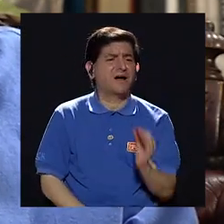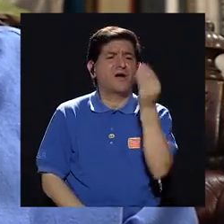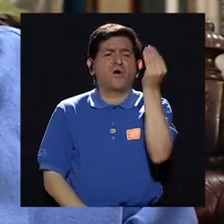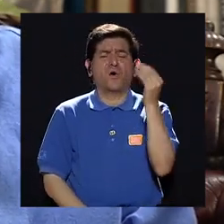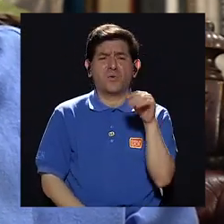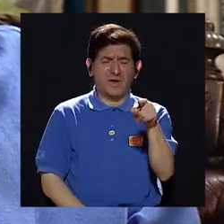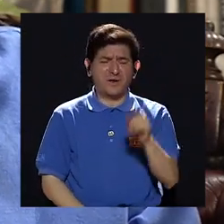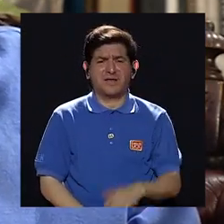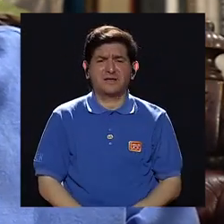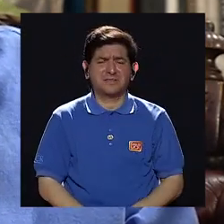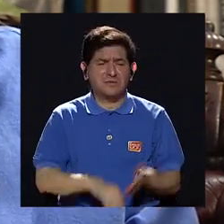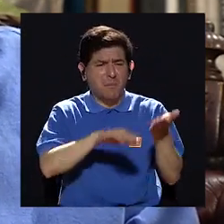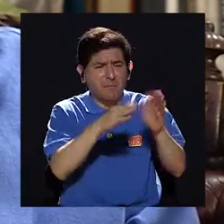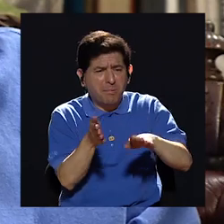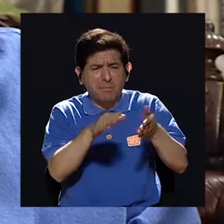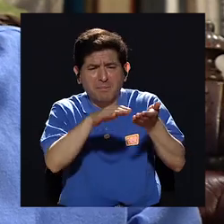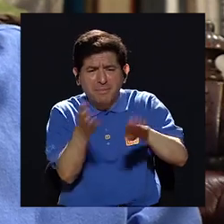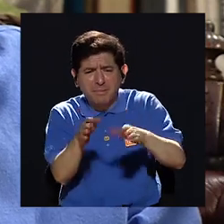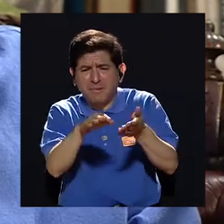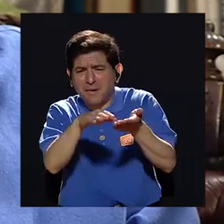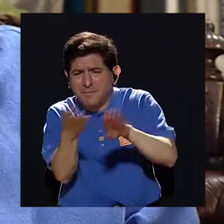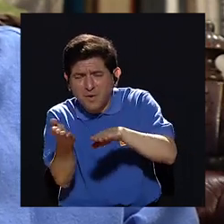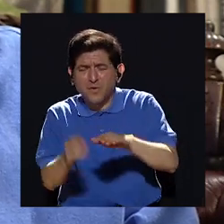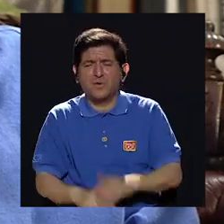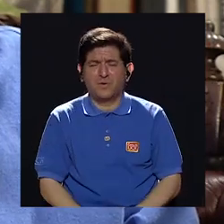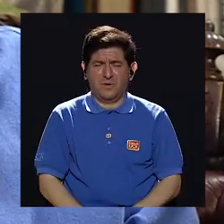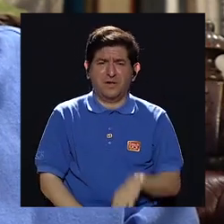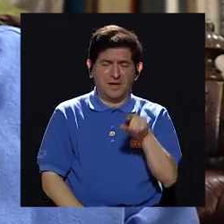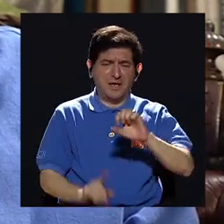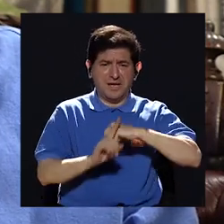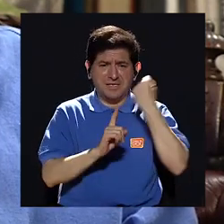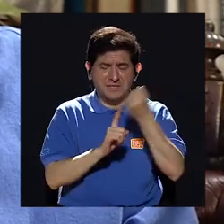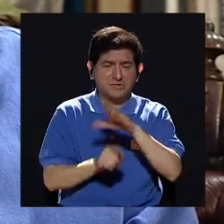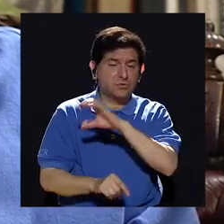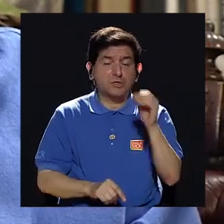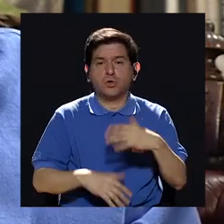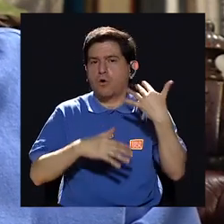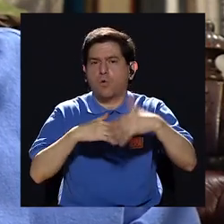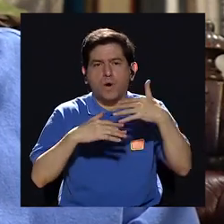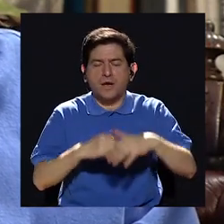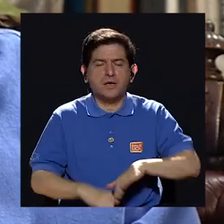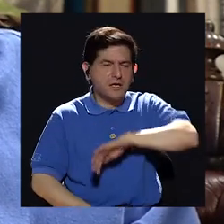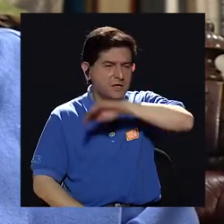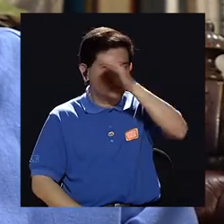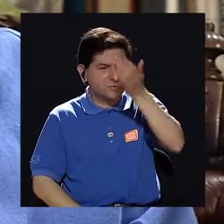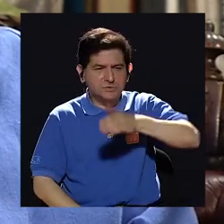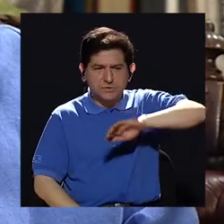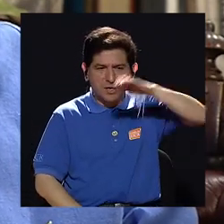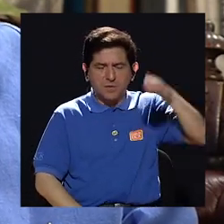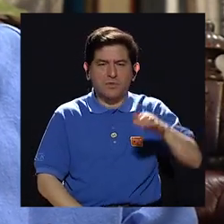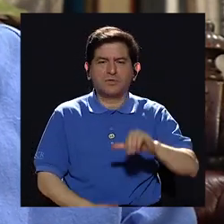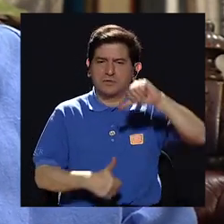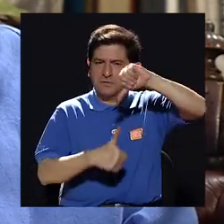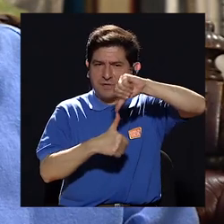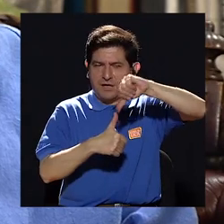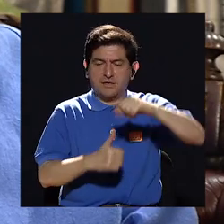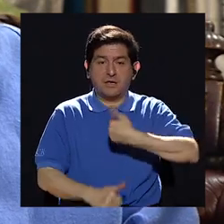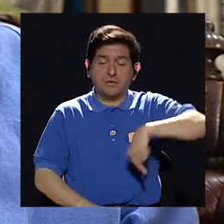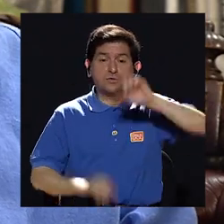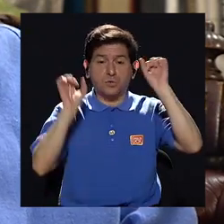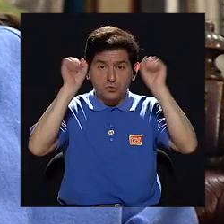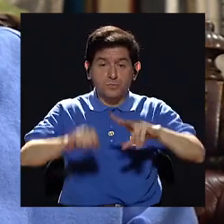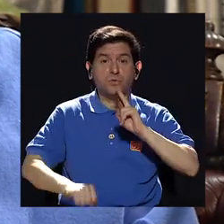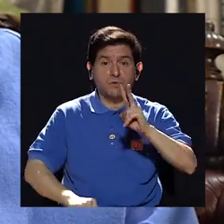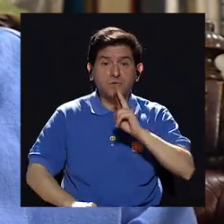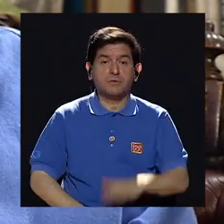juventud estaba cayendo herida o muriendo en las montañas de Centroamérica. Cuando podíamos